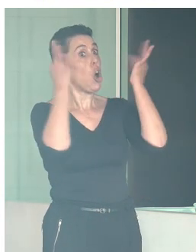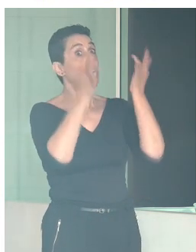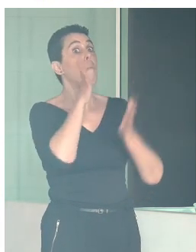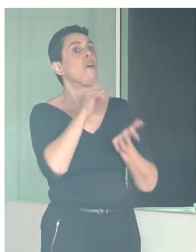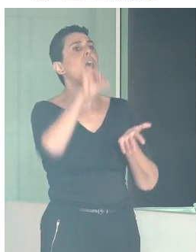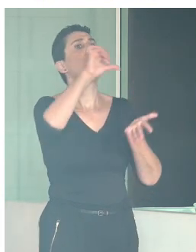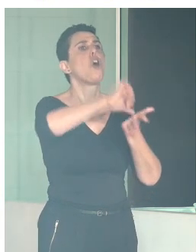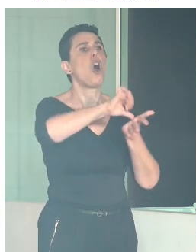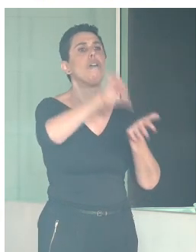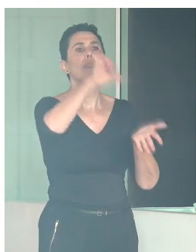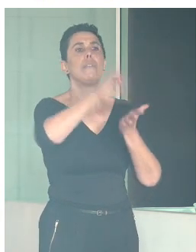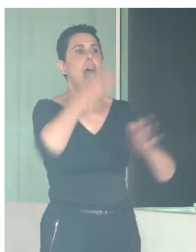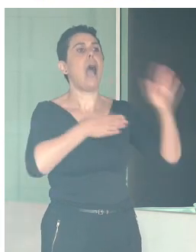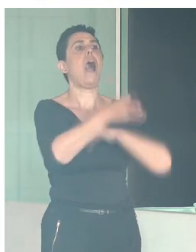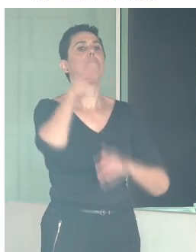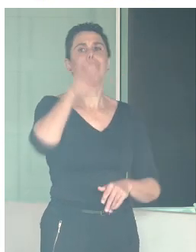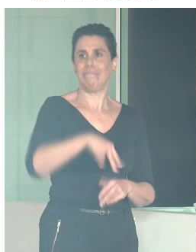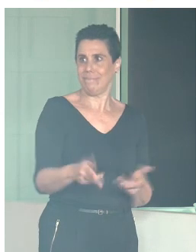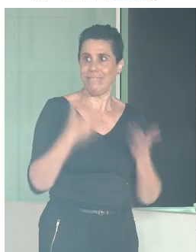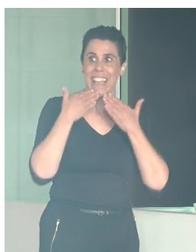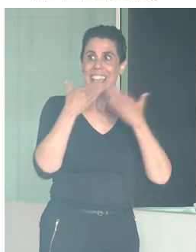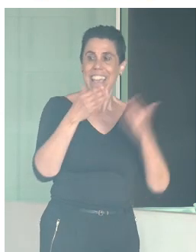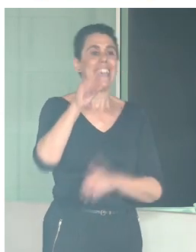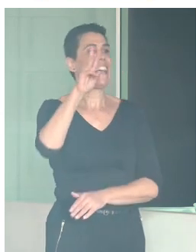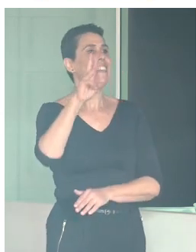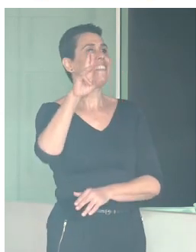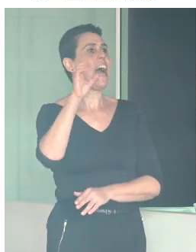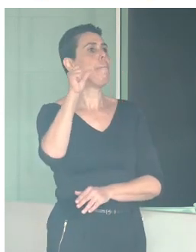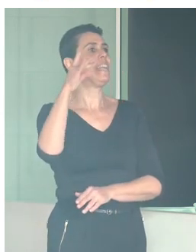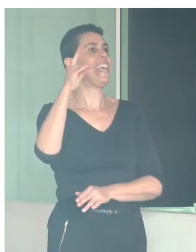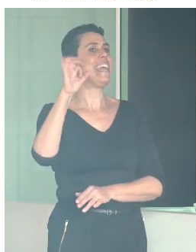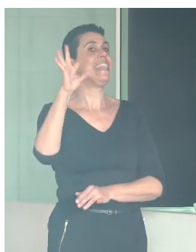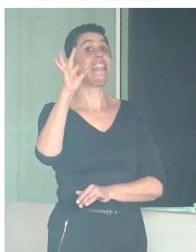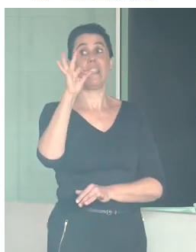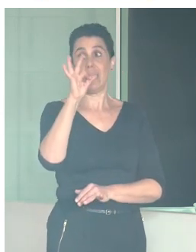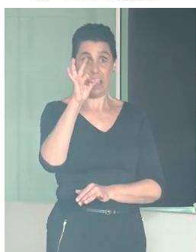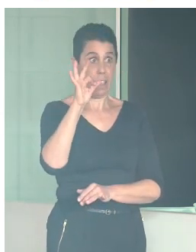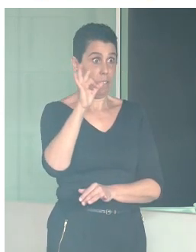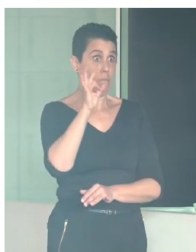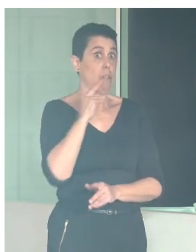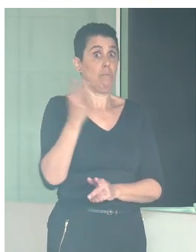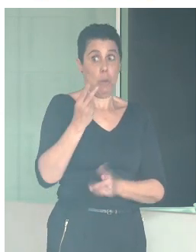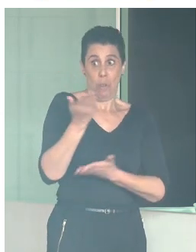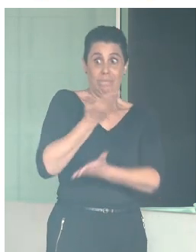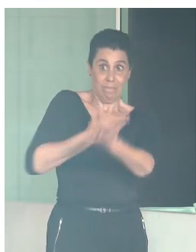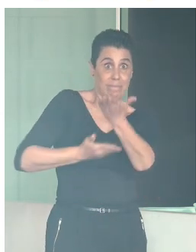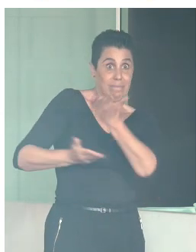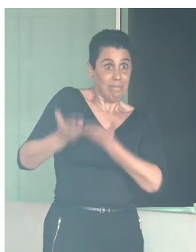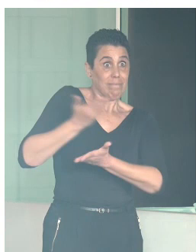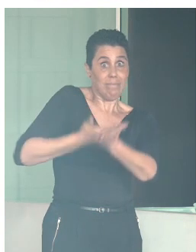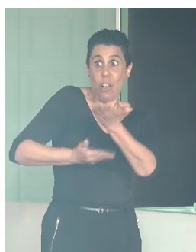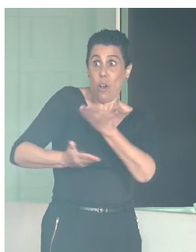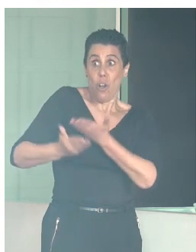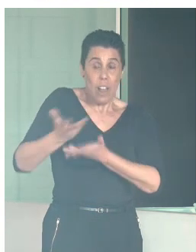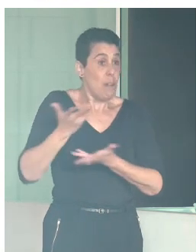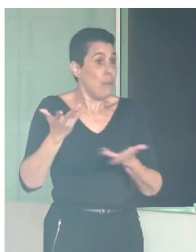Así que, bueno, empiezo dando las gracias a PREDIF, que ha sido nuestra colaboración en la mirada en la que hemos hecho este encuentro, que